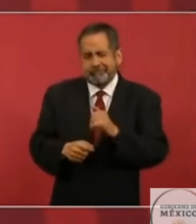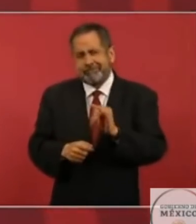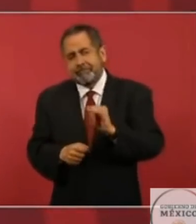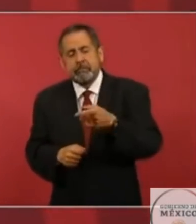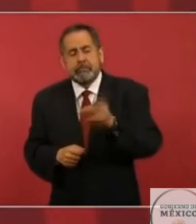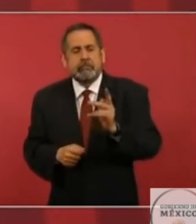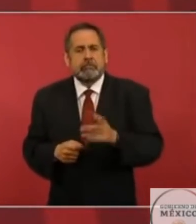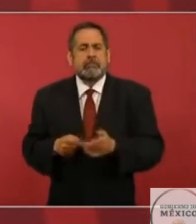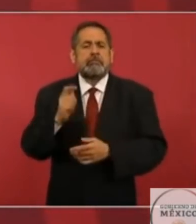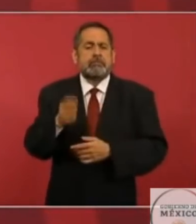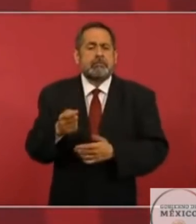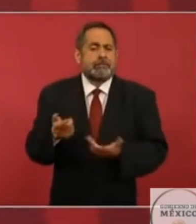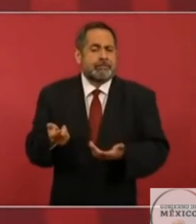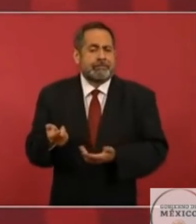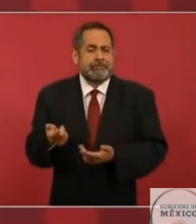pero